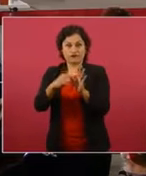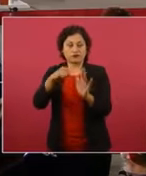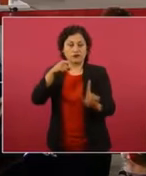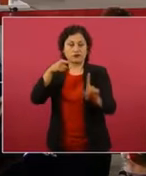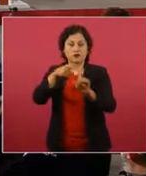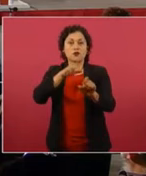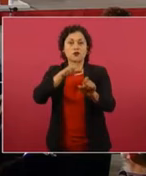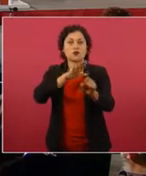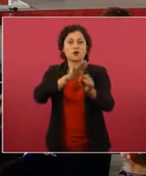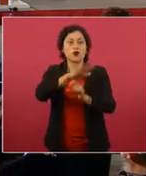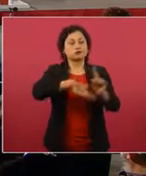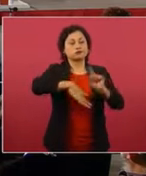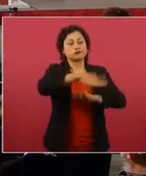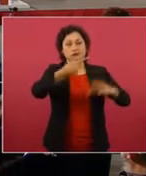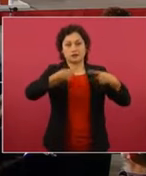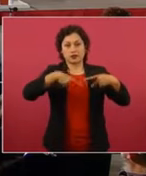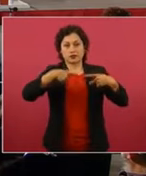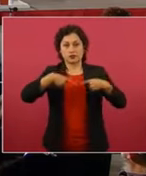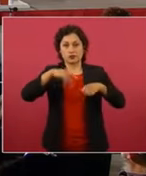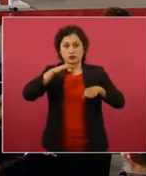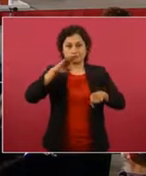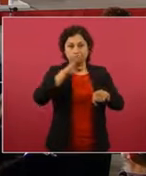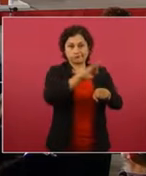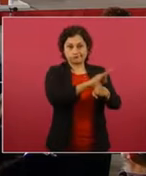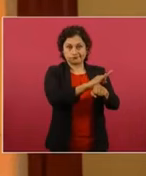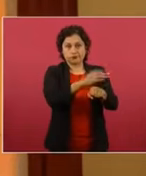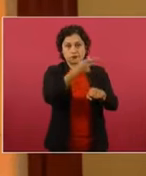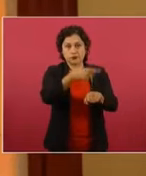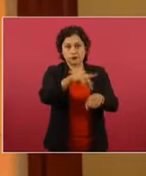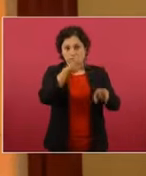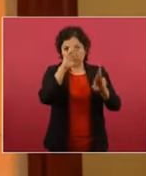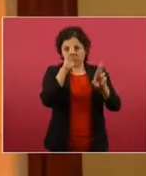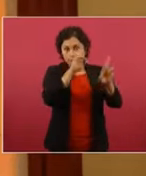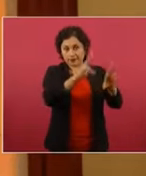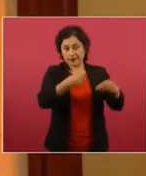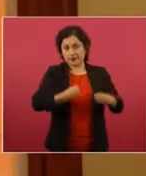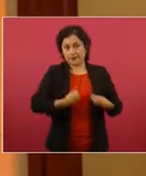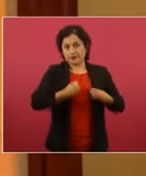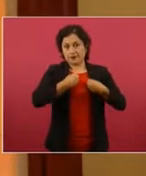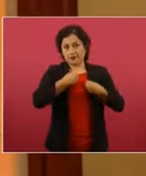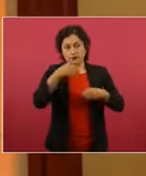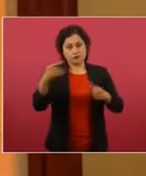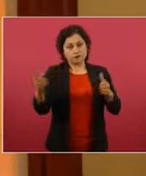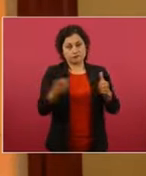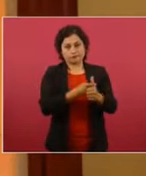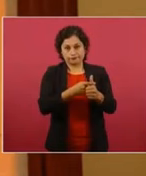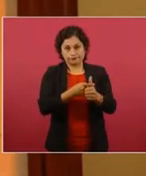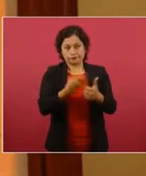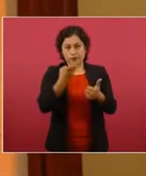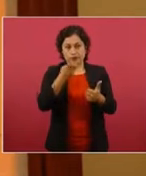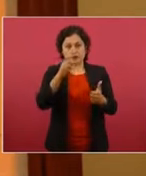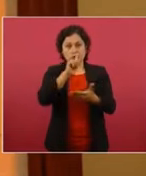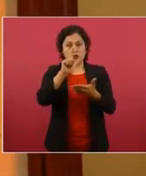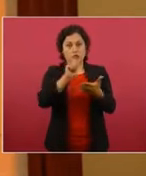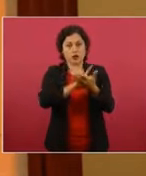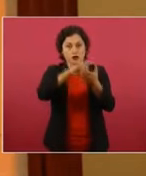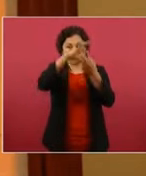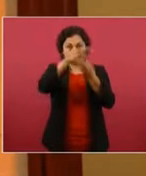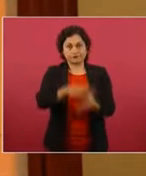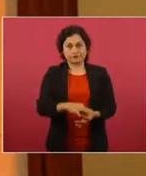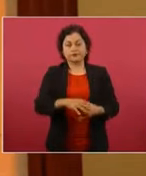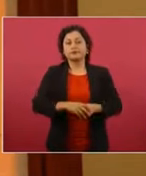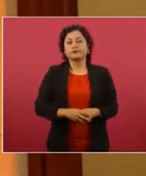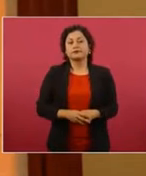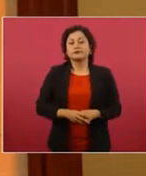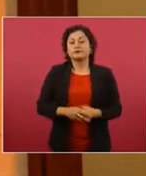la población, priorizando el respeto a la vida. Este es importante, es el apego a la ley. Las